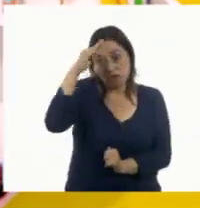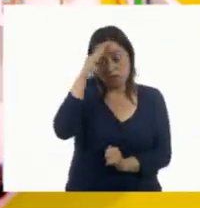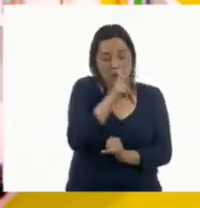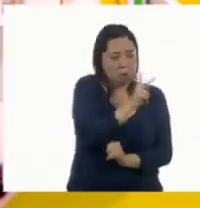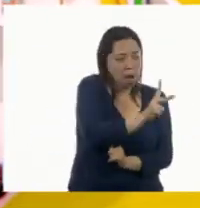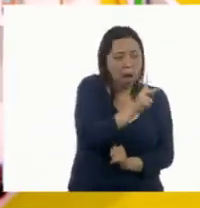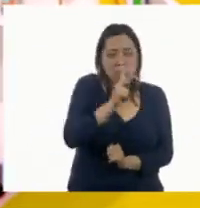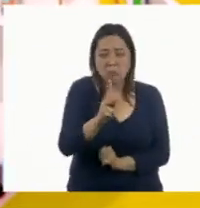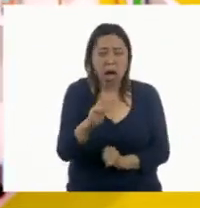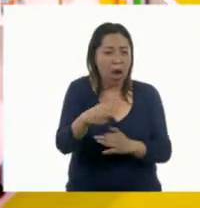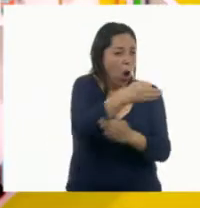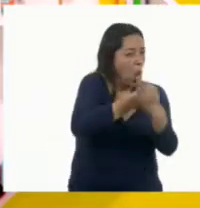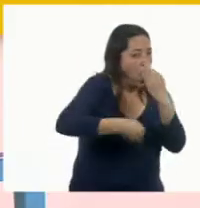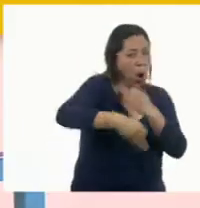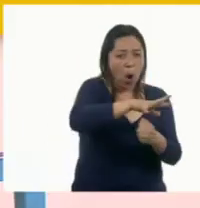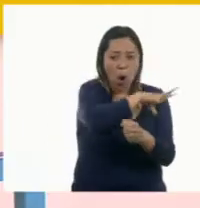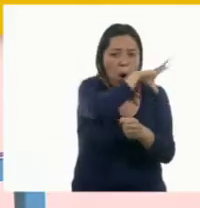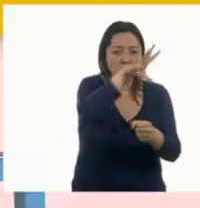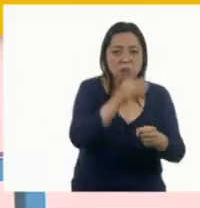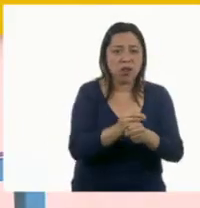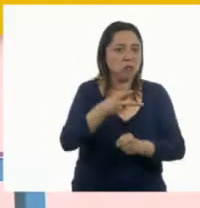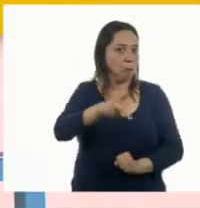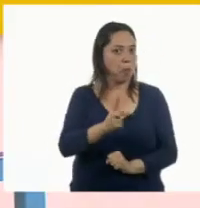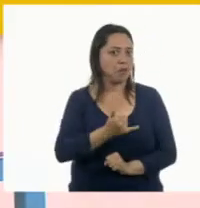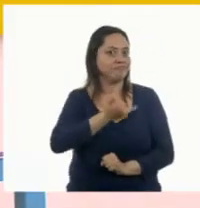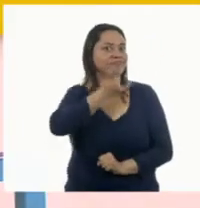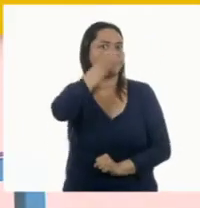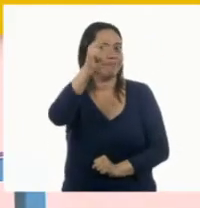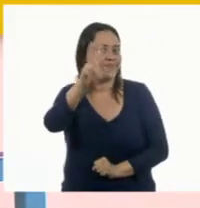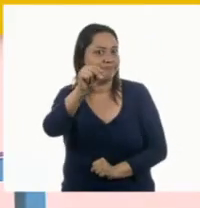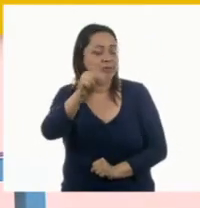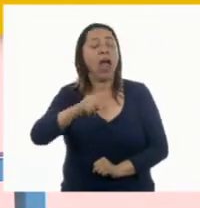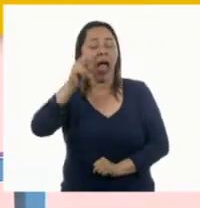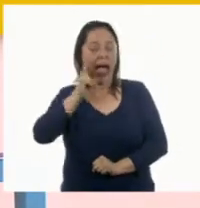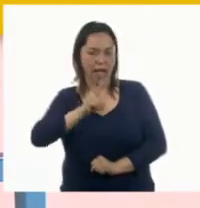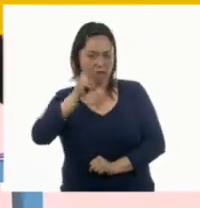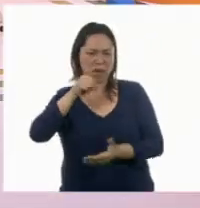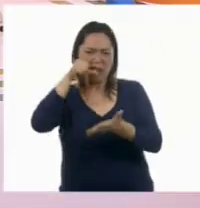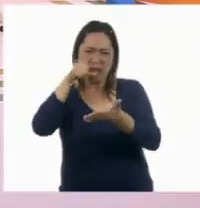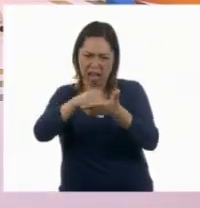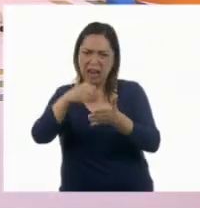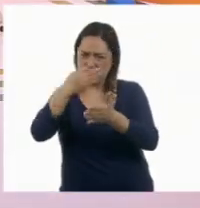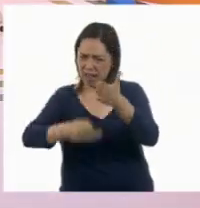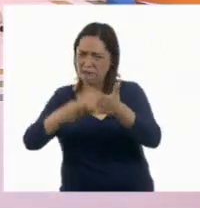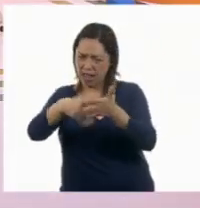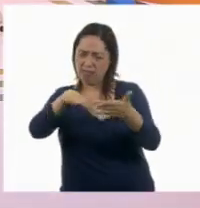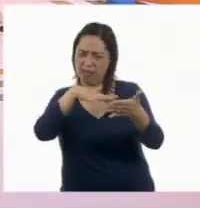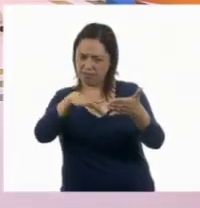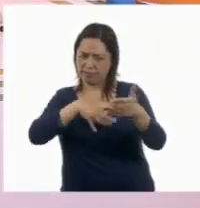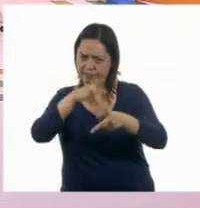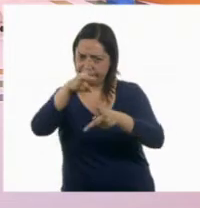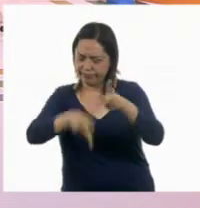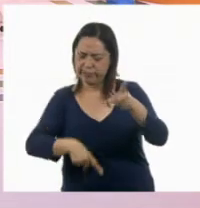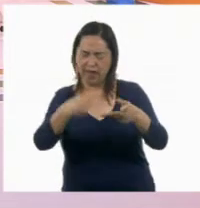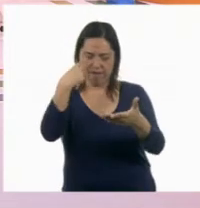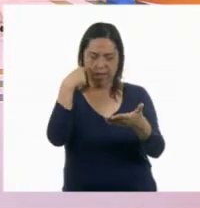iguales en todo, pero no. Oye, no he terminado de leer la carta. Vamos a ver qué más nos dijo su mamá. Me quedé en donde dice...